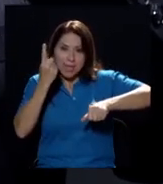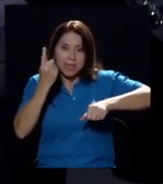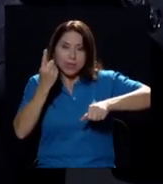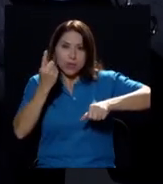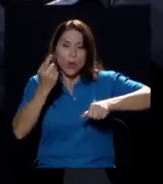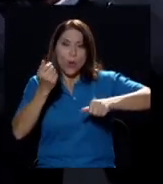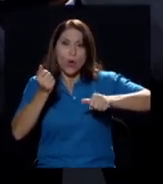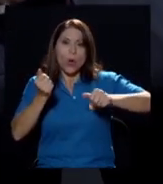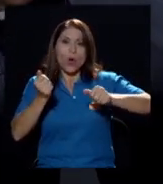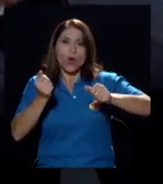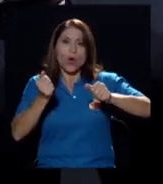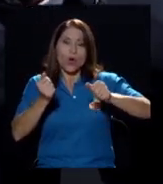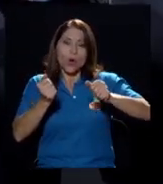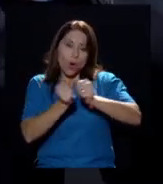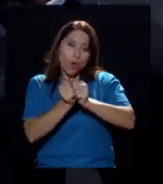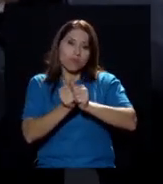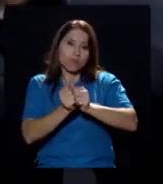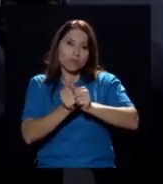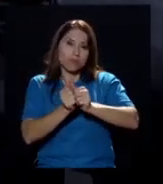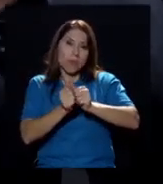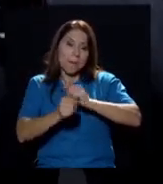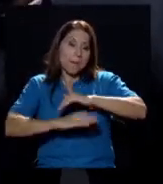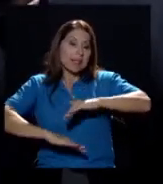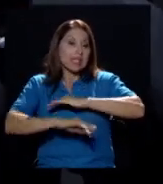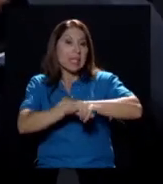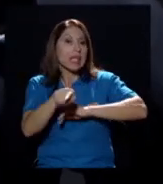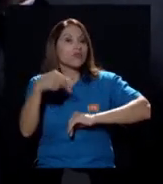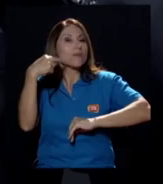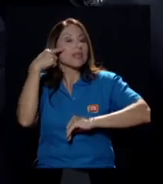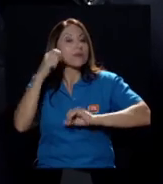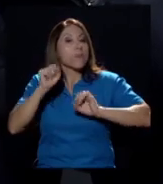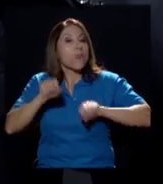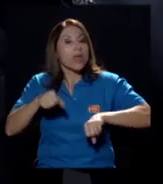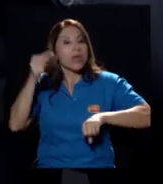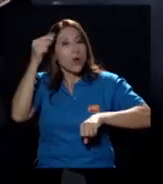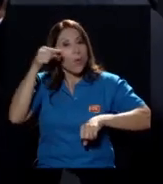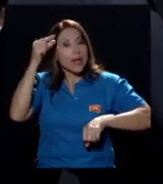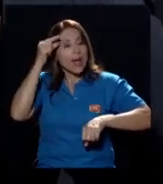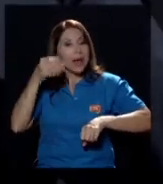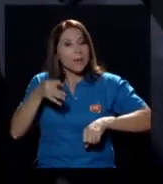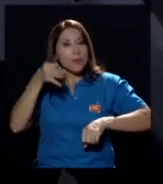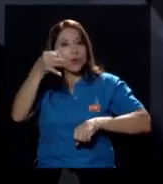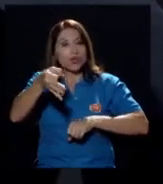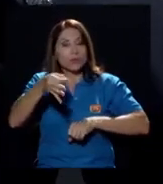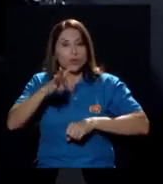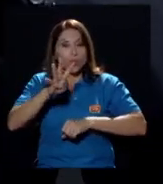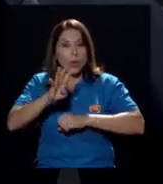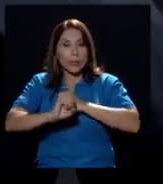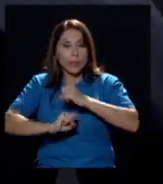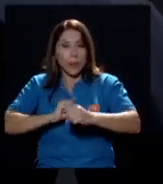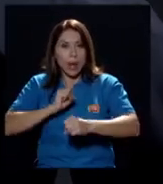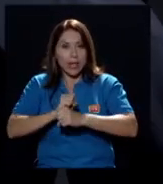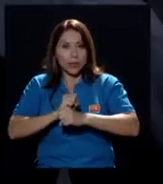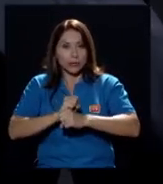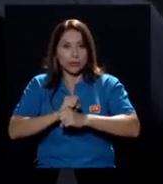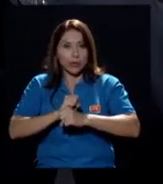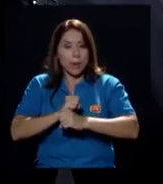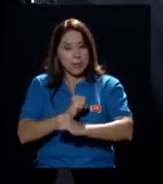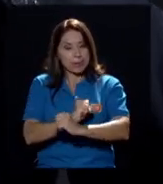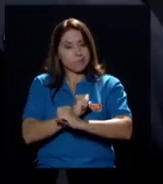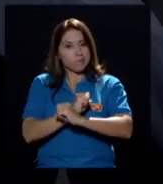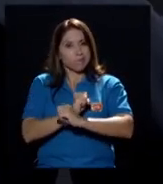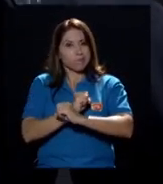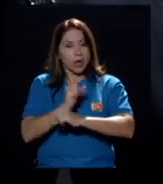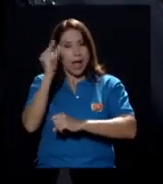pueden cobranar para los próximos cuatro años y garantizar para que Alemania tiene